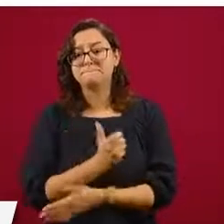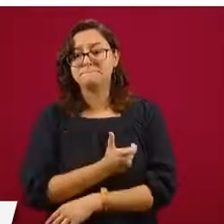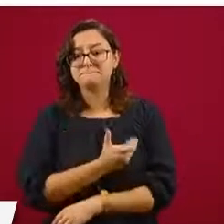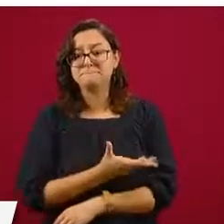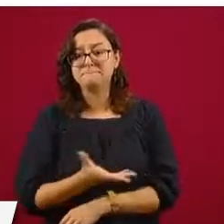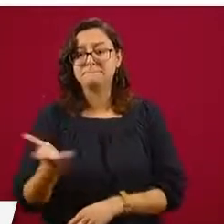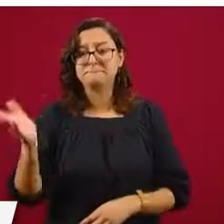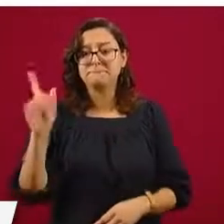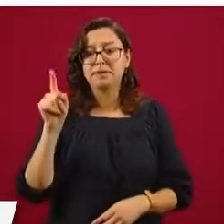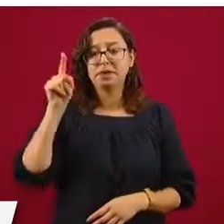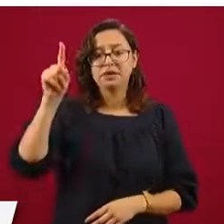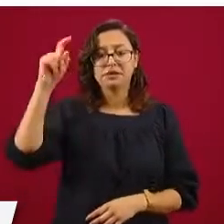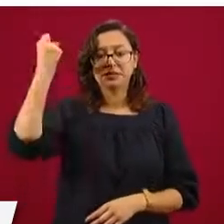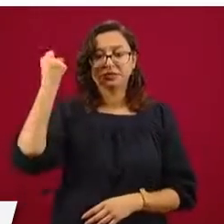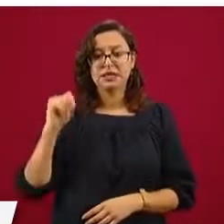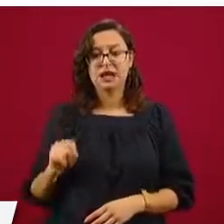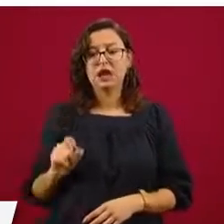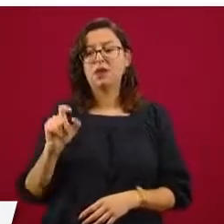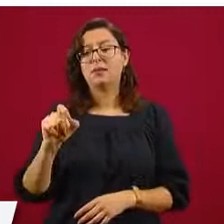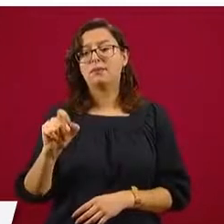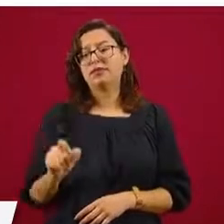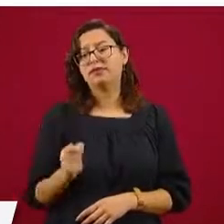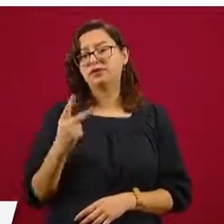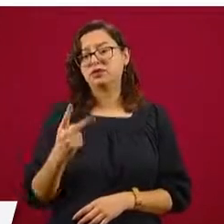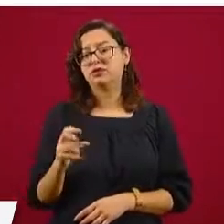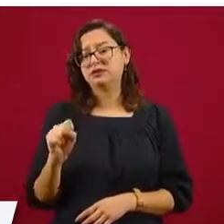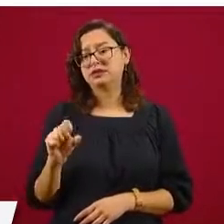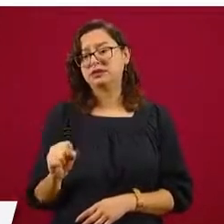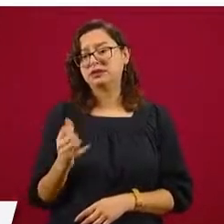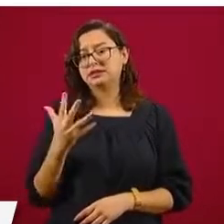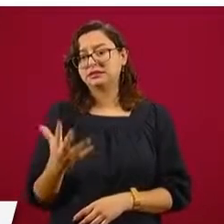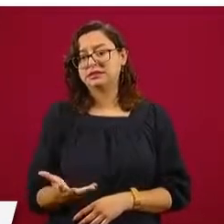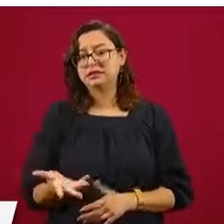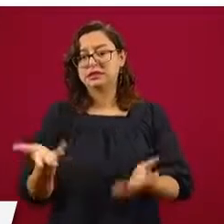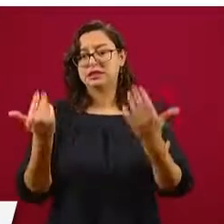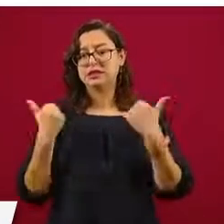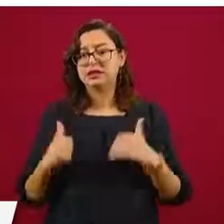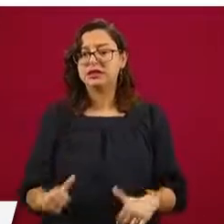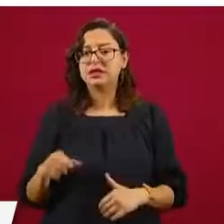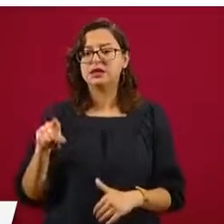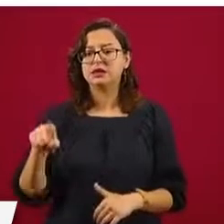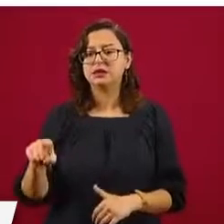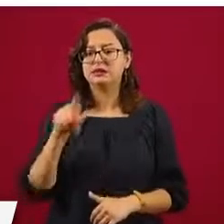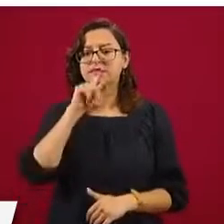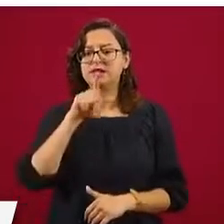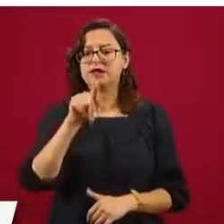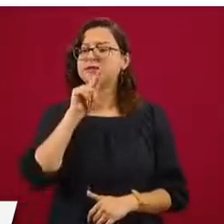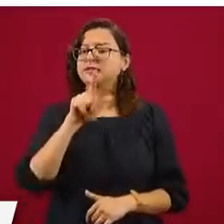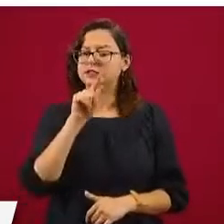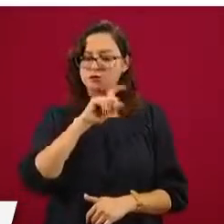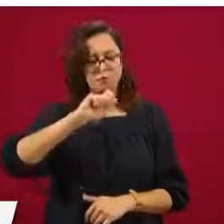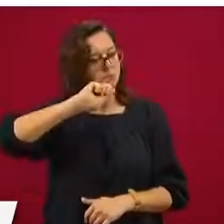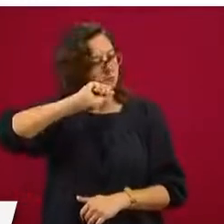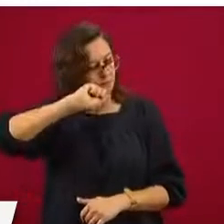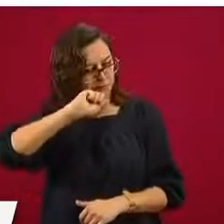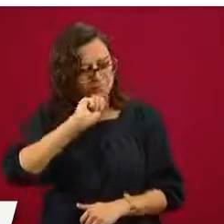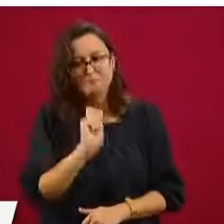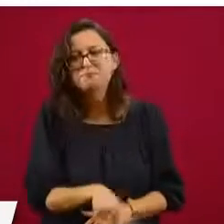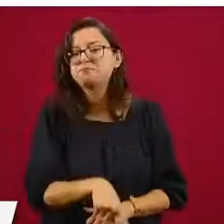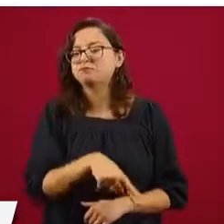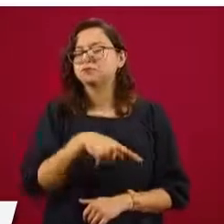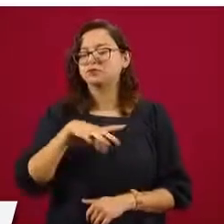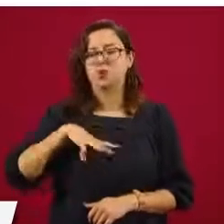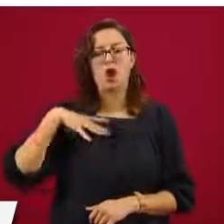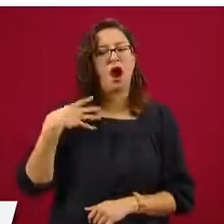.65, en Culiacán, Sinaloa, y franquicia Pemex 22.42, estos angelitos de talpa de